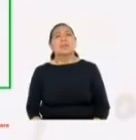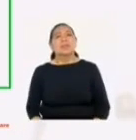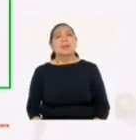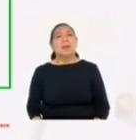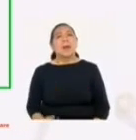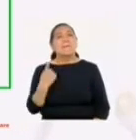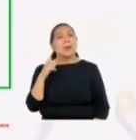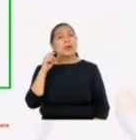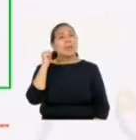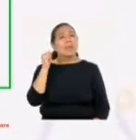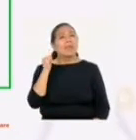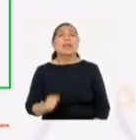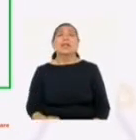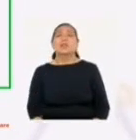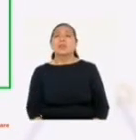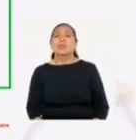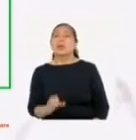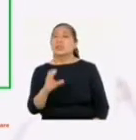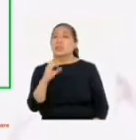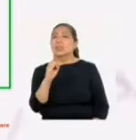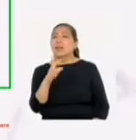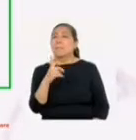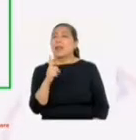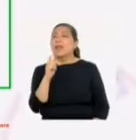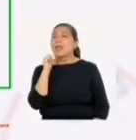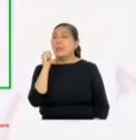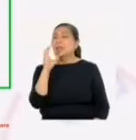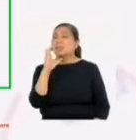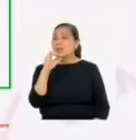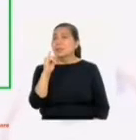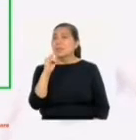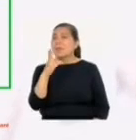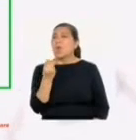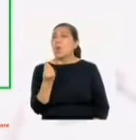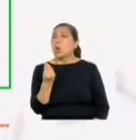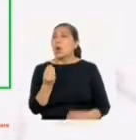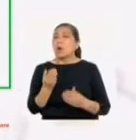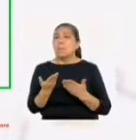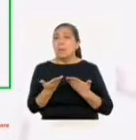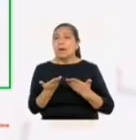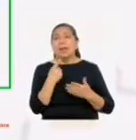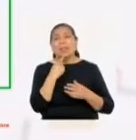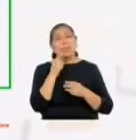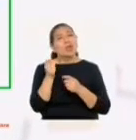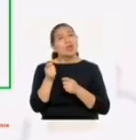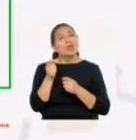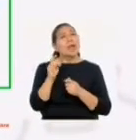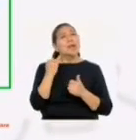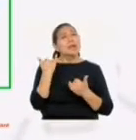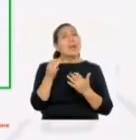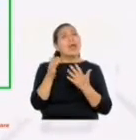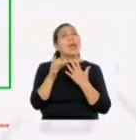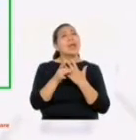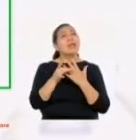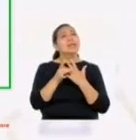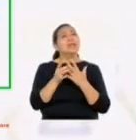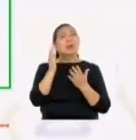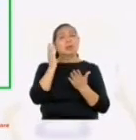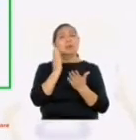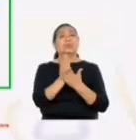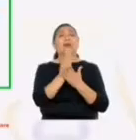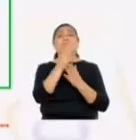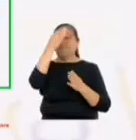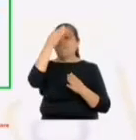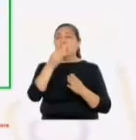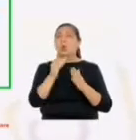Lo determinado por el derecho canónico y civil. El derecho civil como el canónico insistieron en que el marido, como